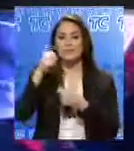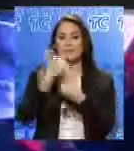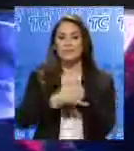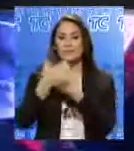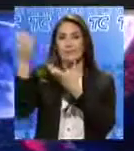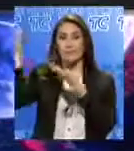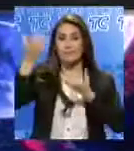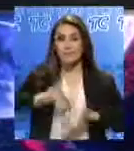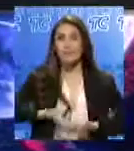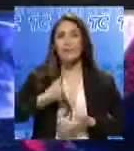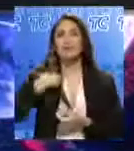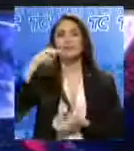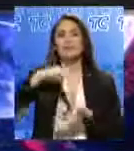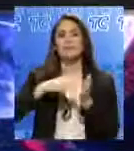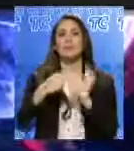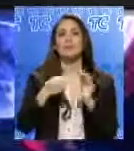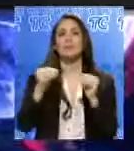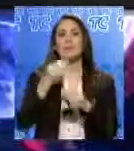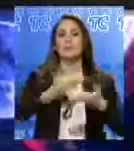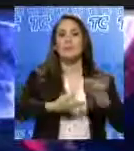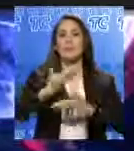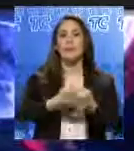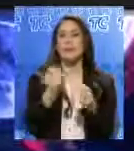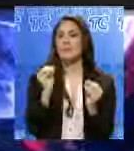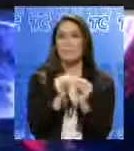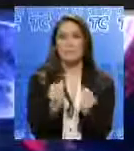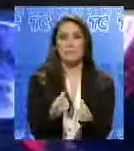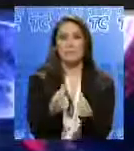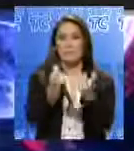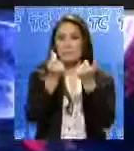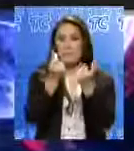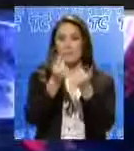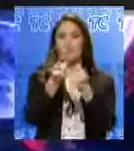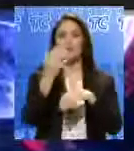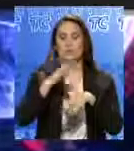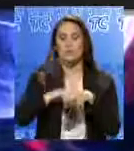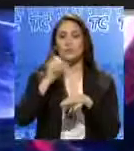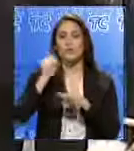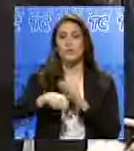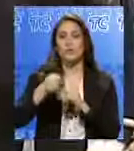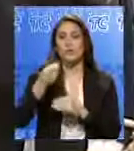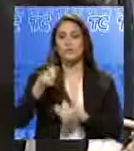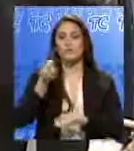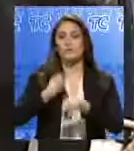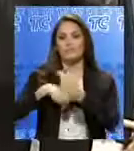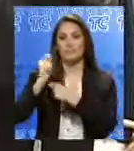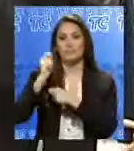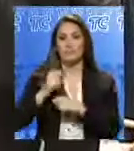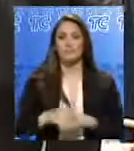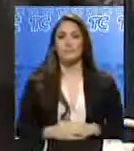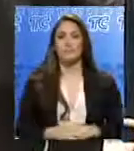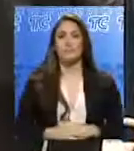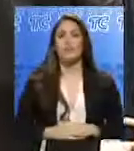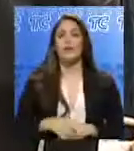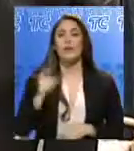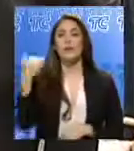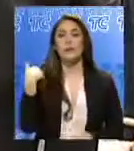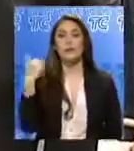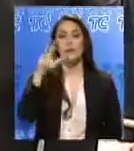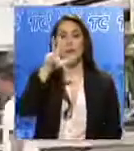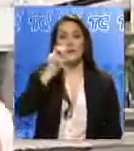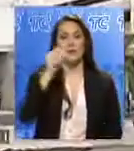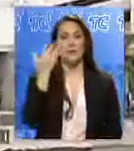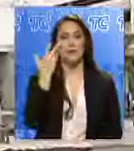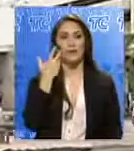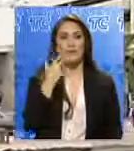procedimiento que simplifique el trámite de devolución condicionada de tributos al comercio exterior. Se otorgará un plazo de 30